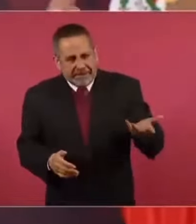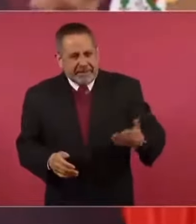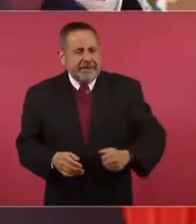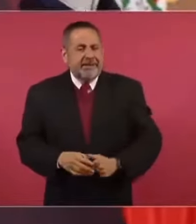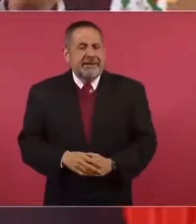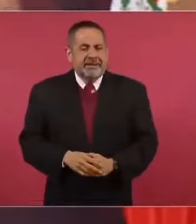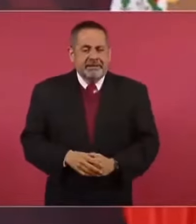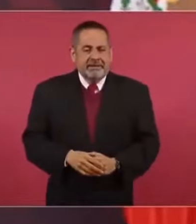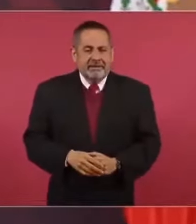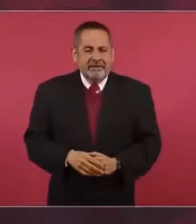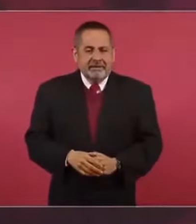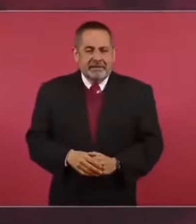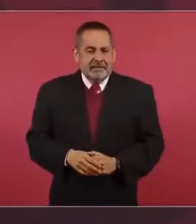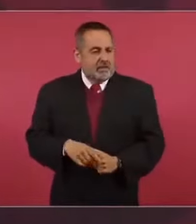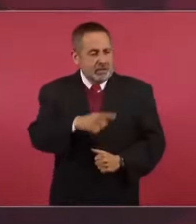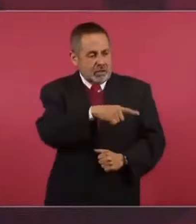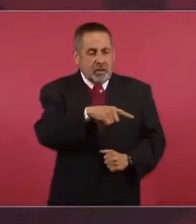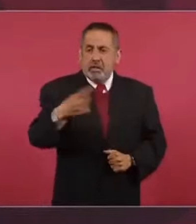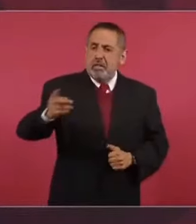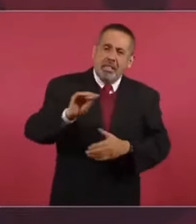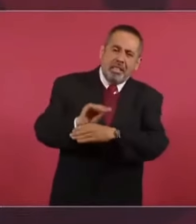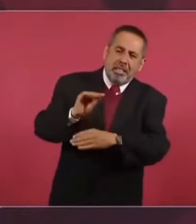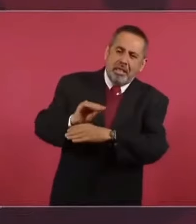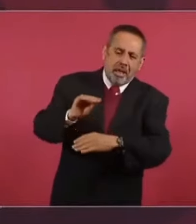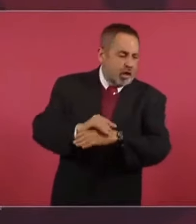siendo ignorados.